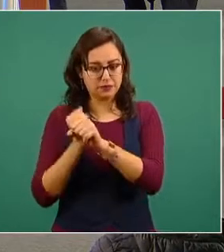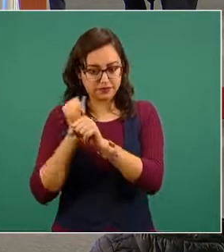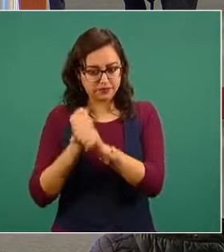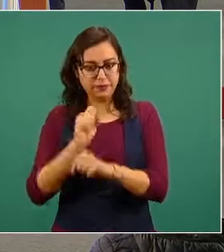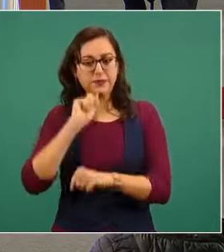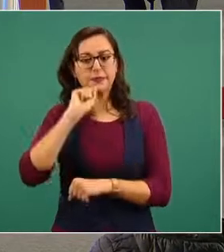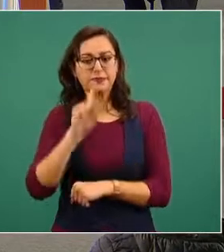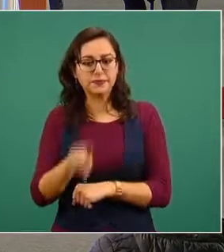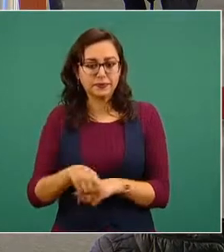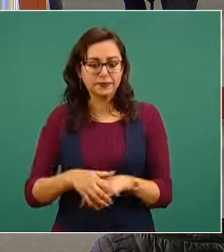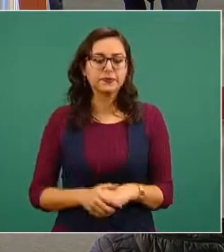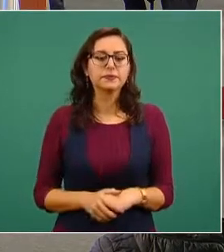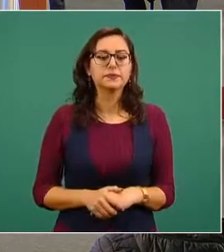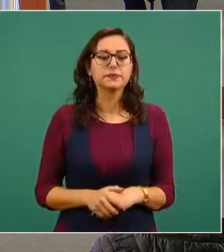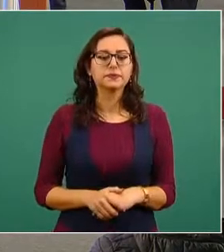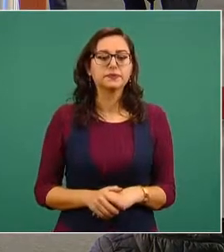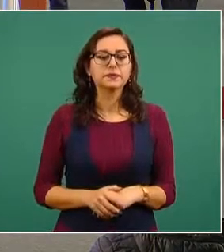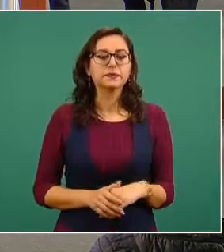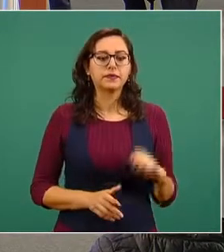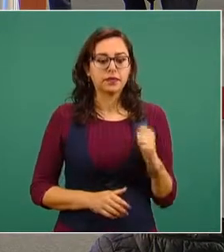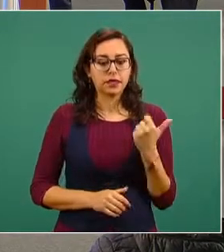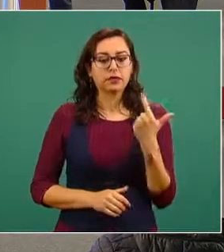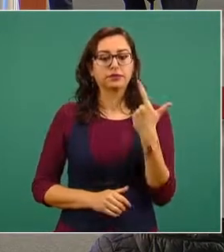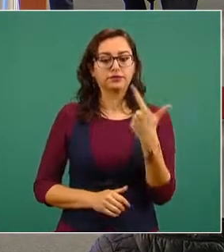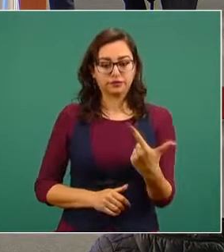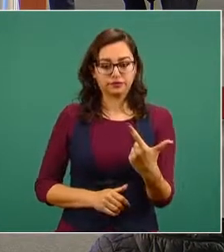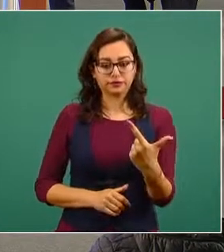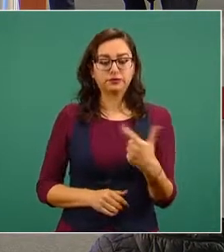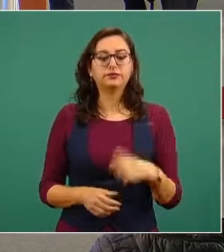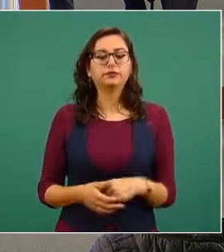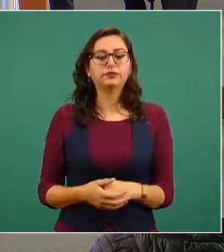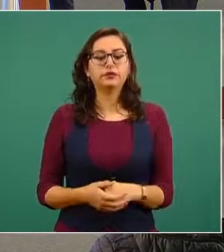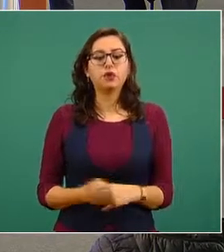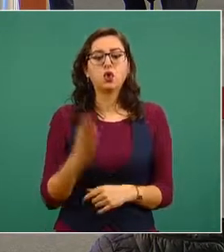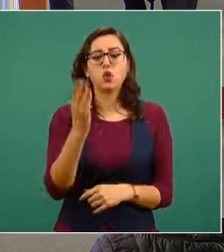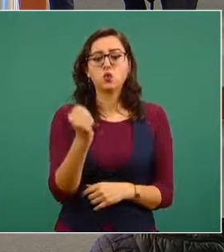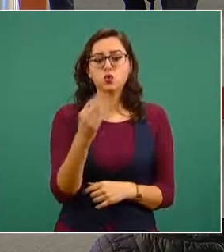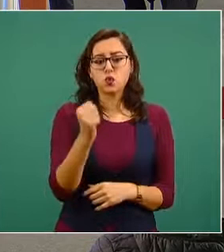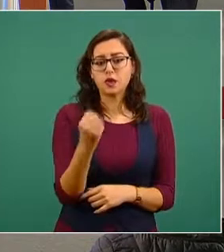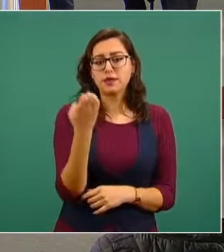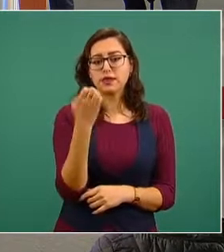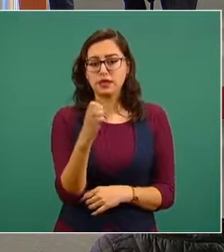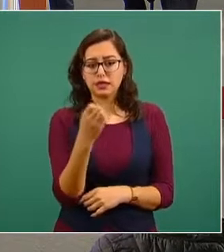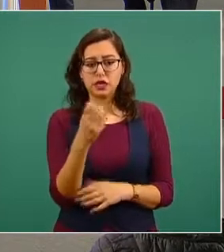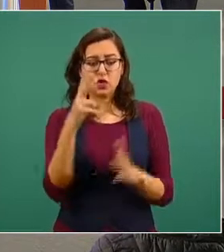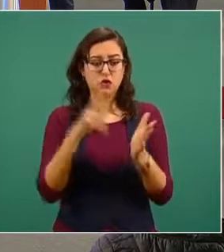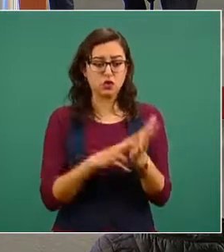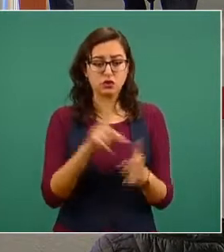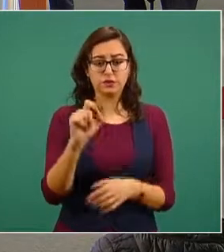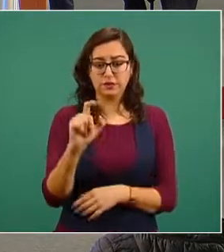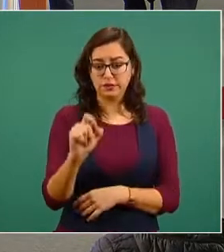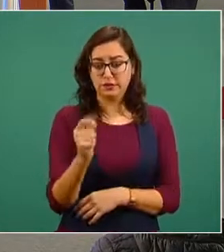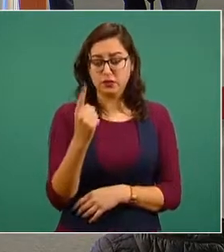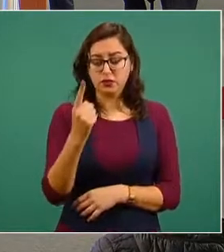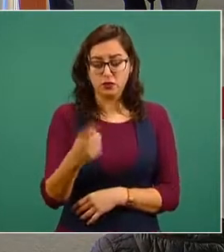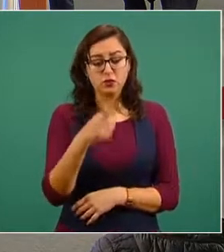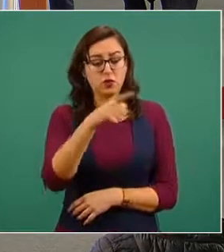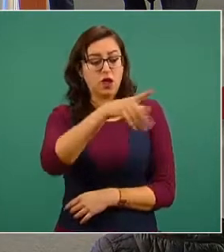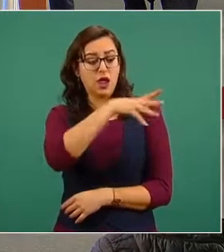Siete, el 9 de enero de 2021 el señor general Cienfuegos